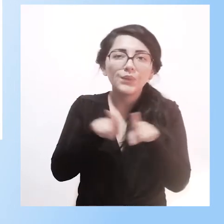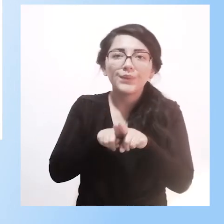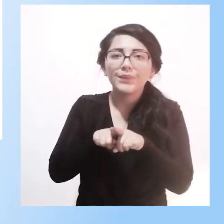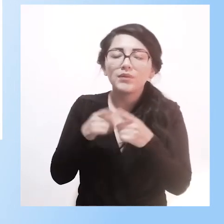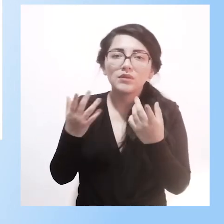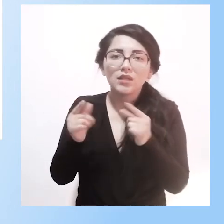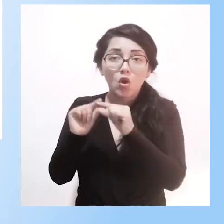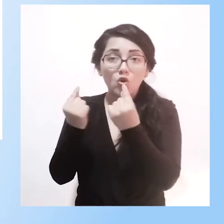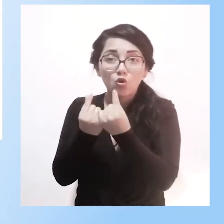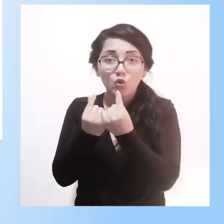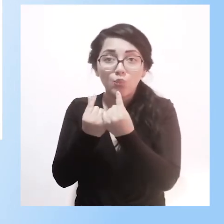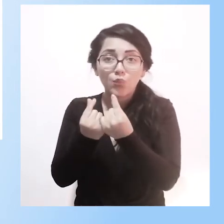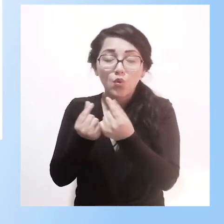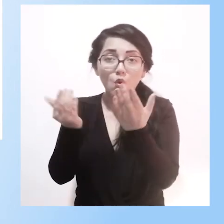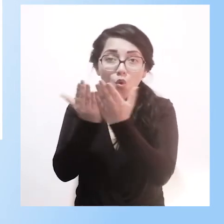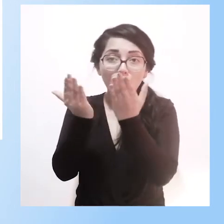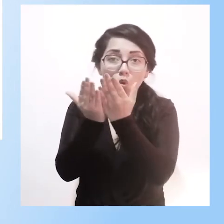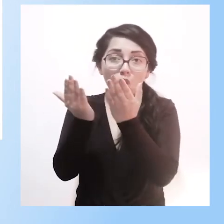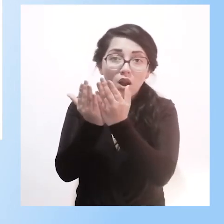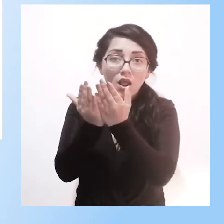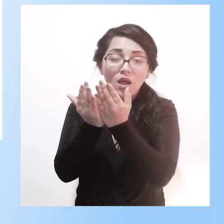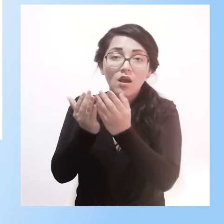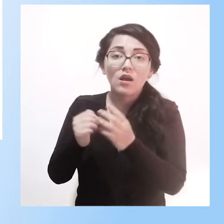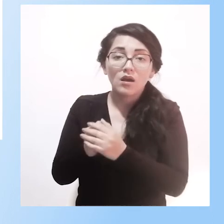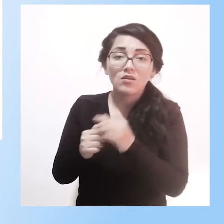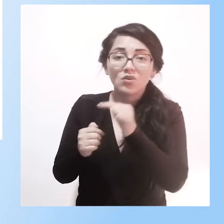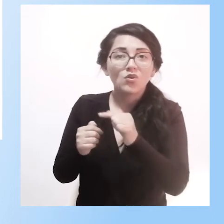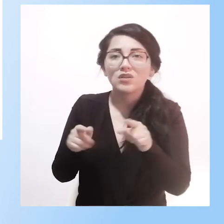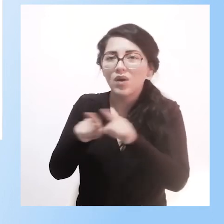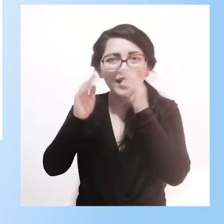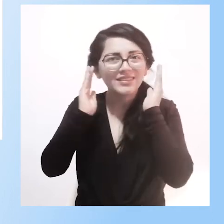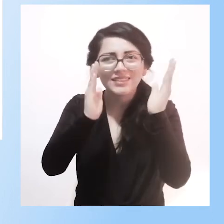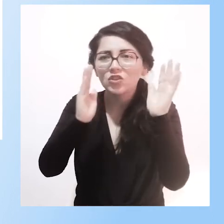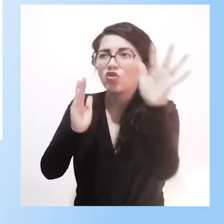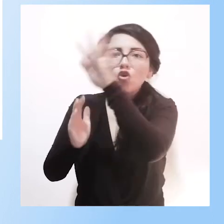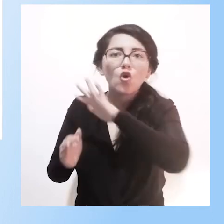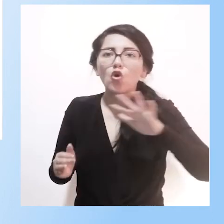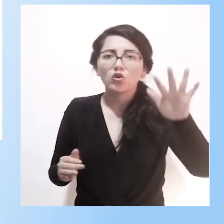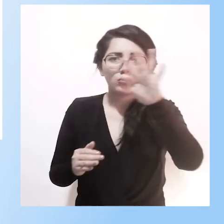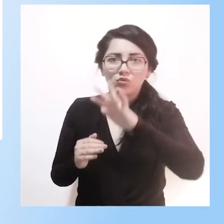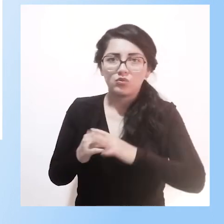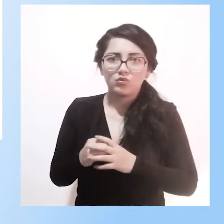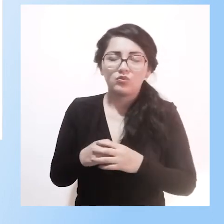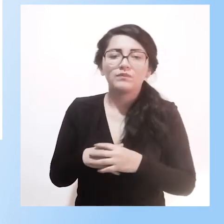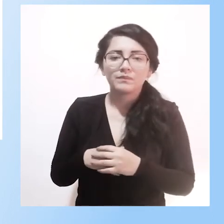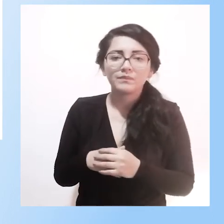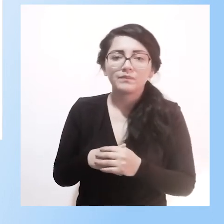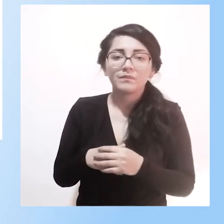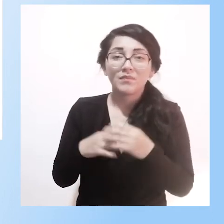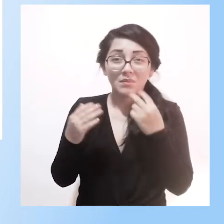para niños como un todo. Entonces, vemos acá un